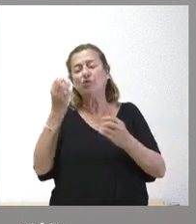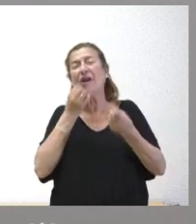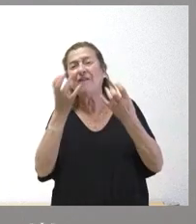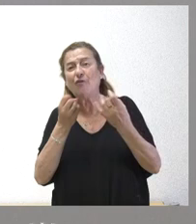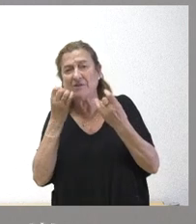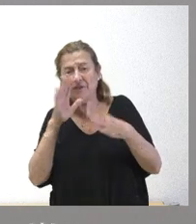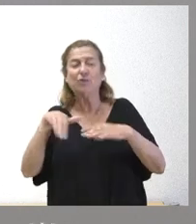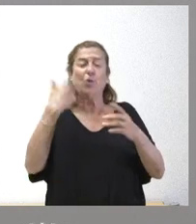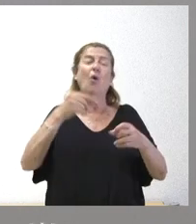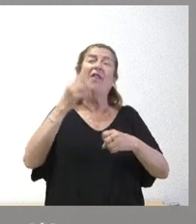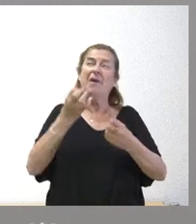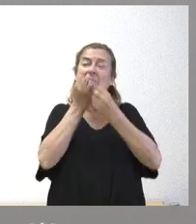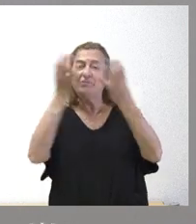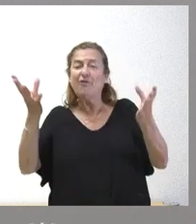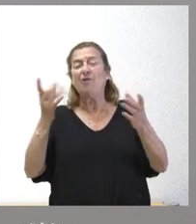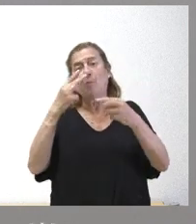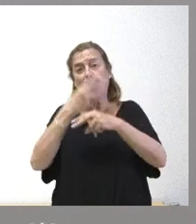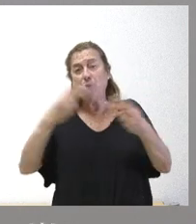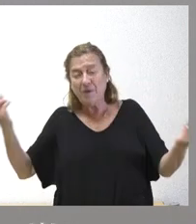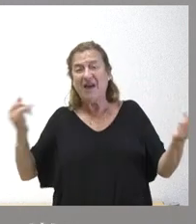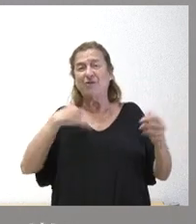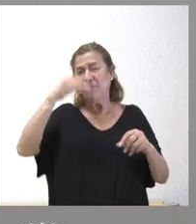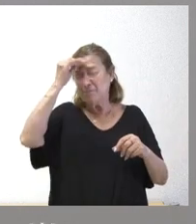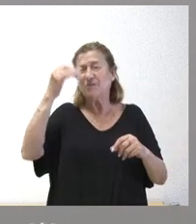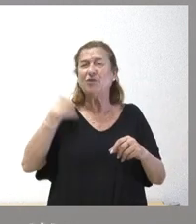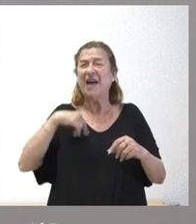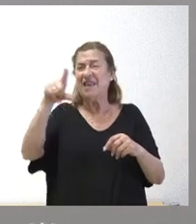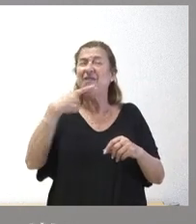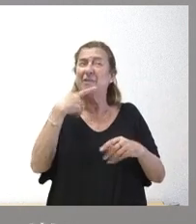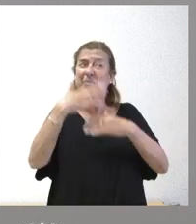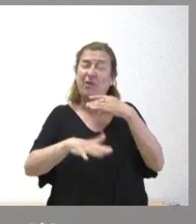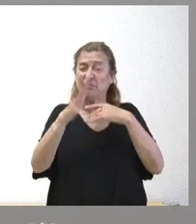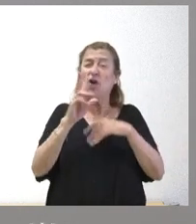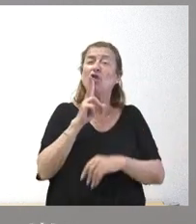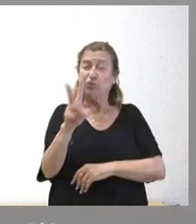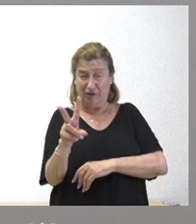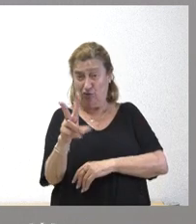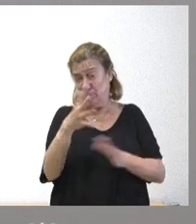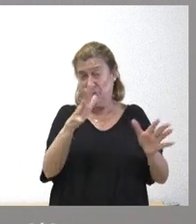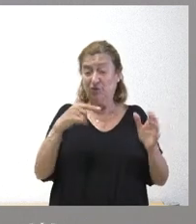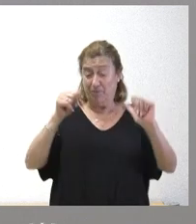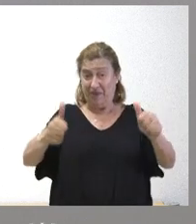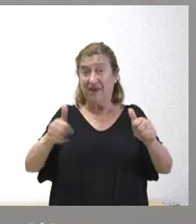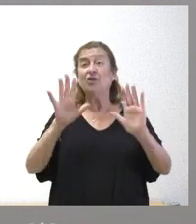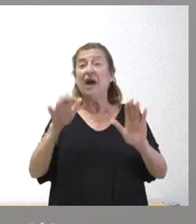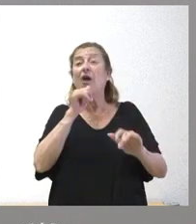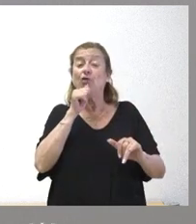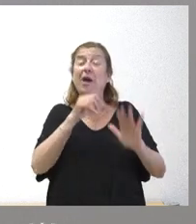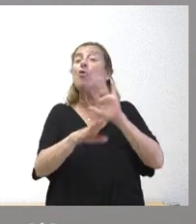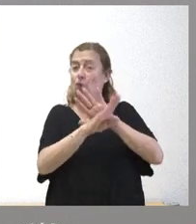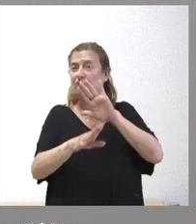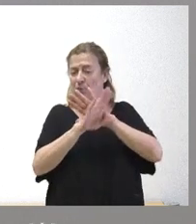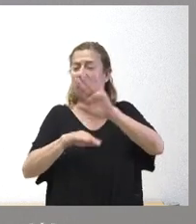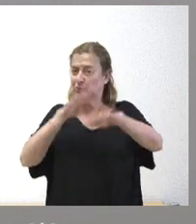someterlo a información pública y yo creo que fue ya mismo la que hablaba un plazo de dos años desde el momento del inicio y por tanto seguimos avanzando en esa